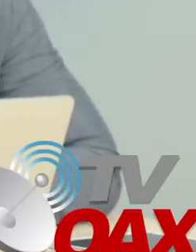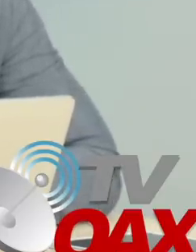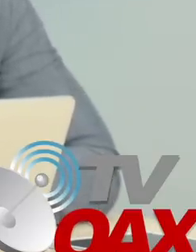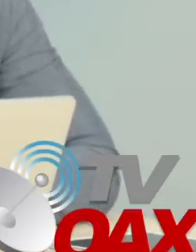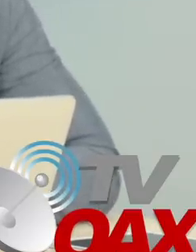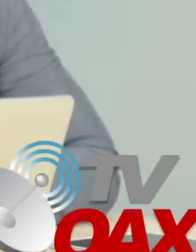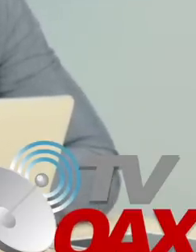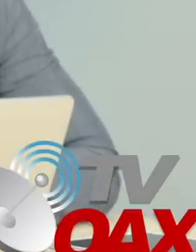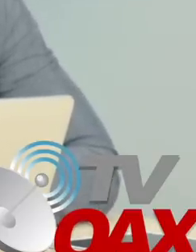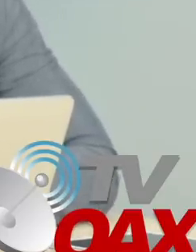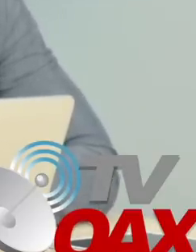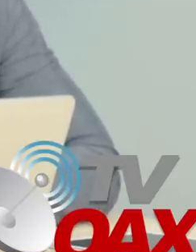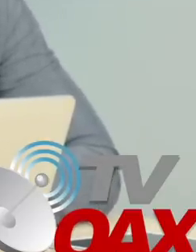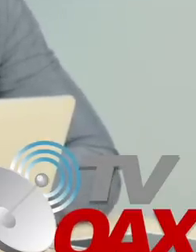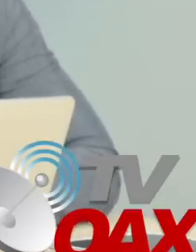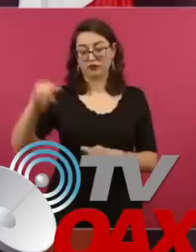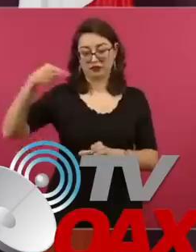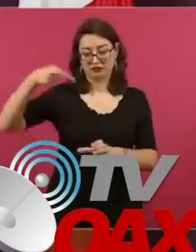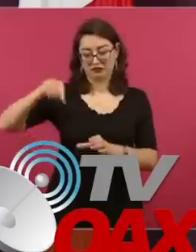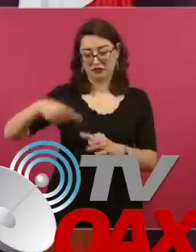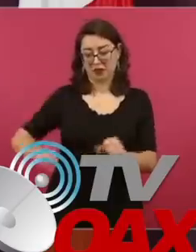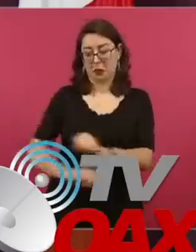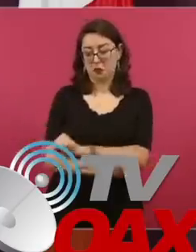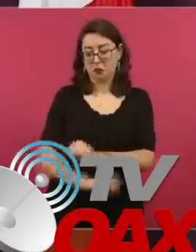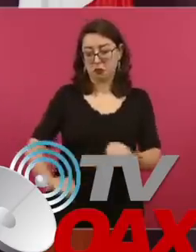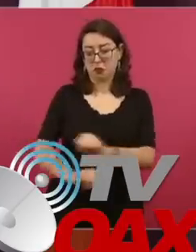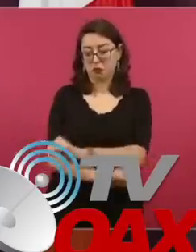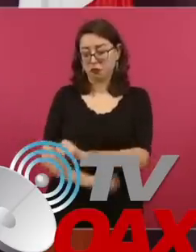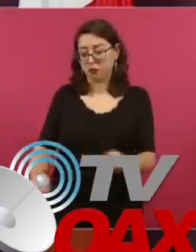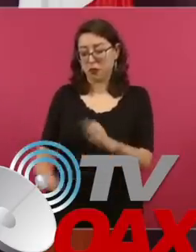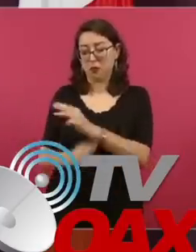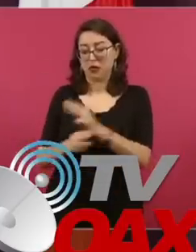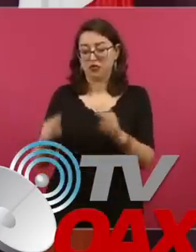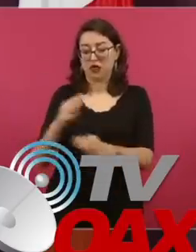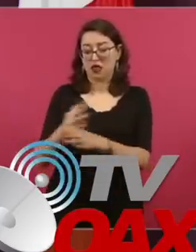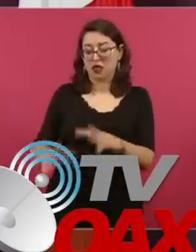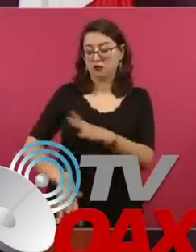el presidente de México, Andrés Manuel López Obrador.